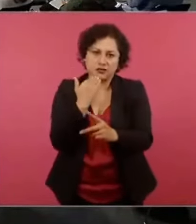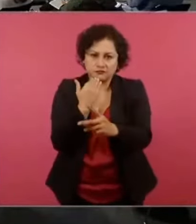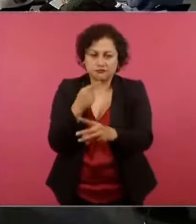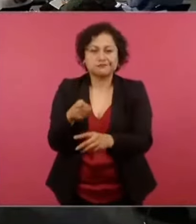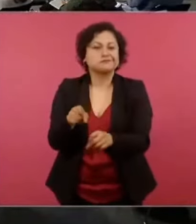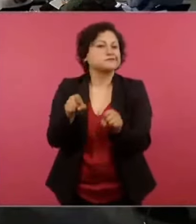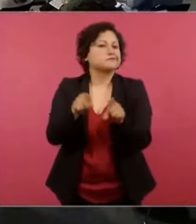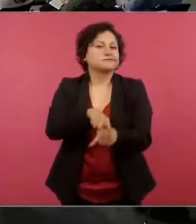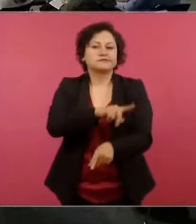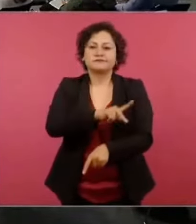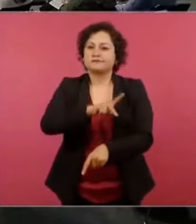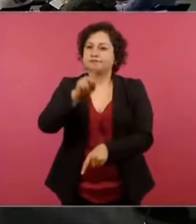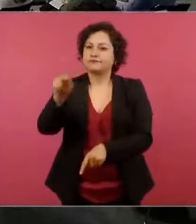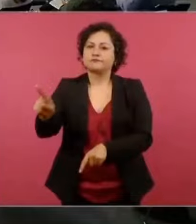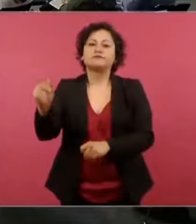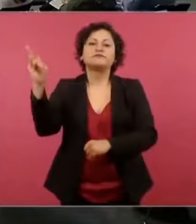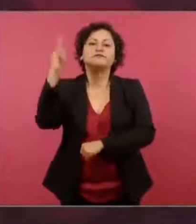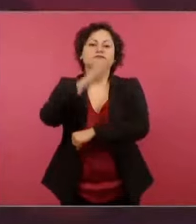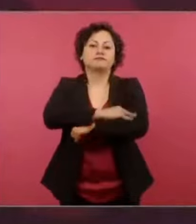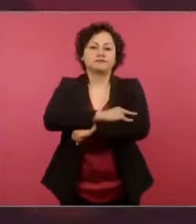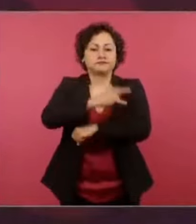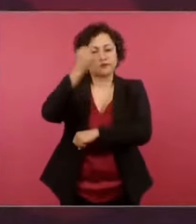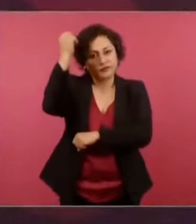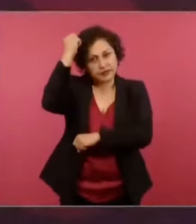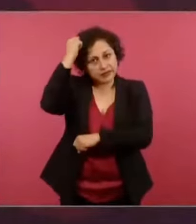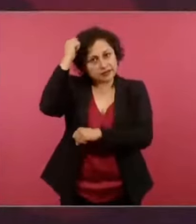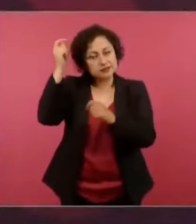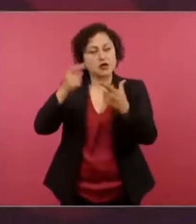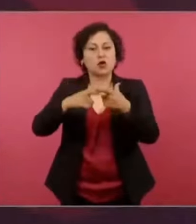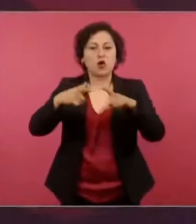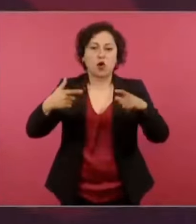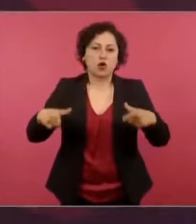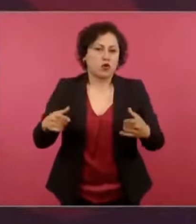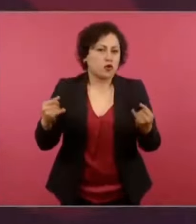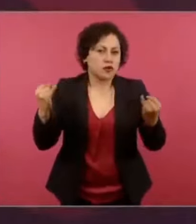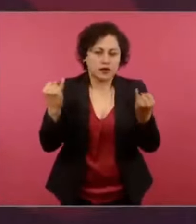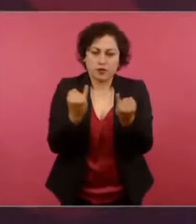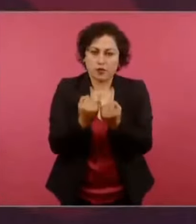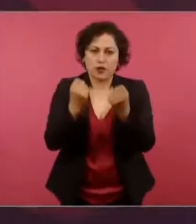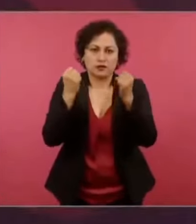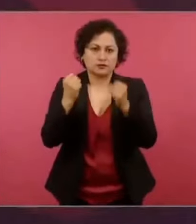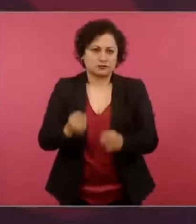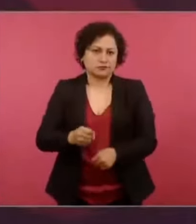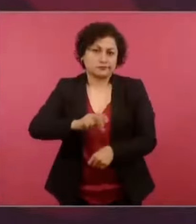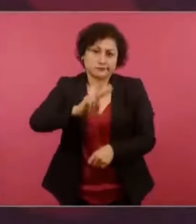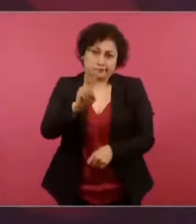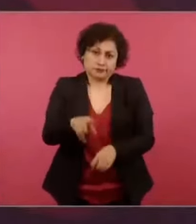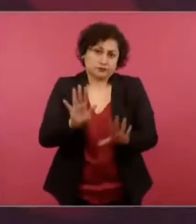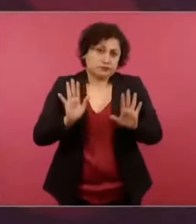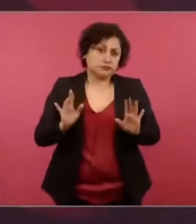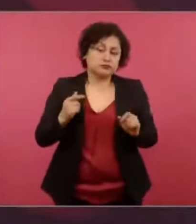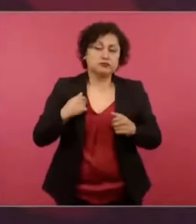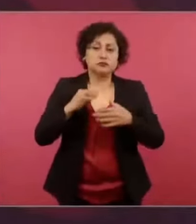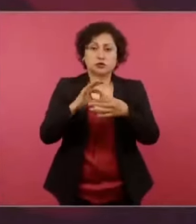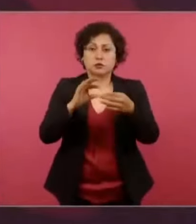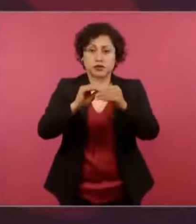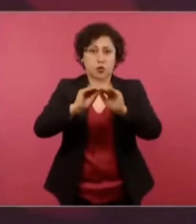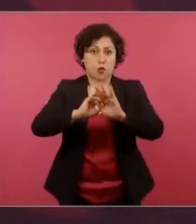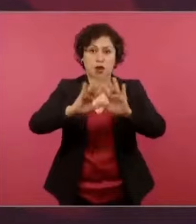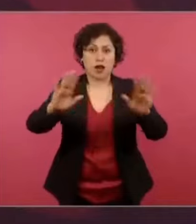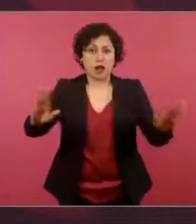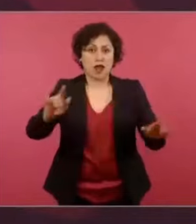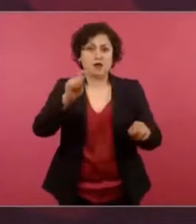a aclarar. Escogieron el peor lugar de todo el Valle de México